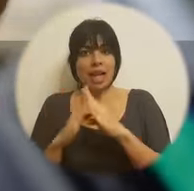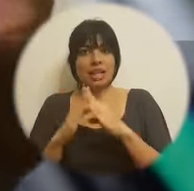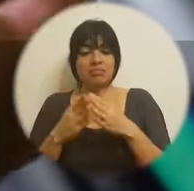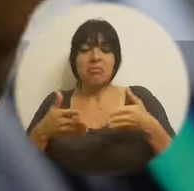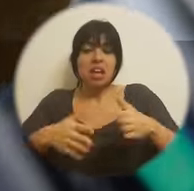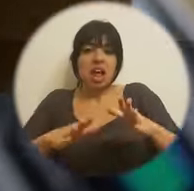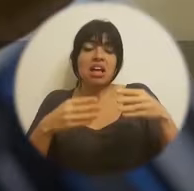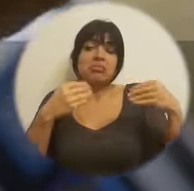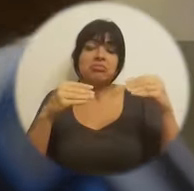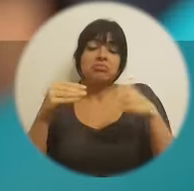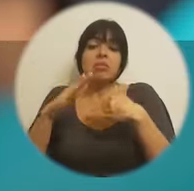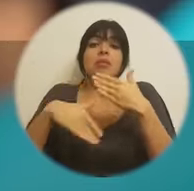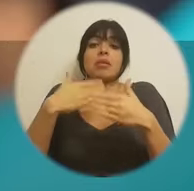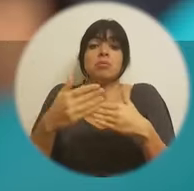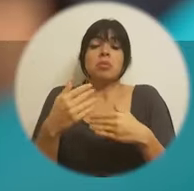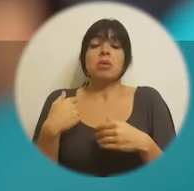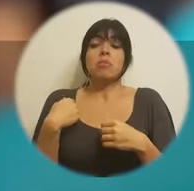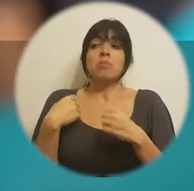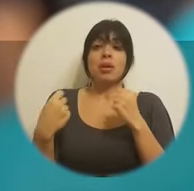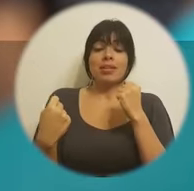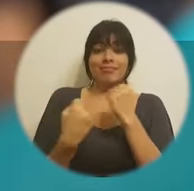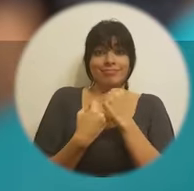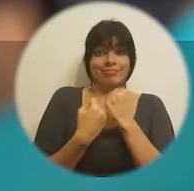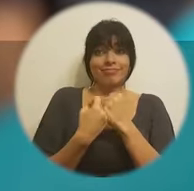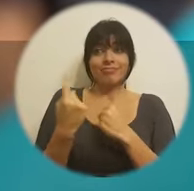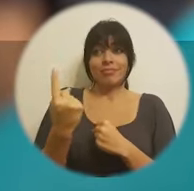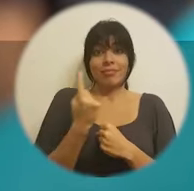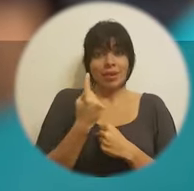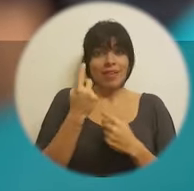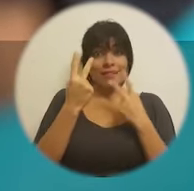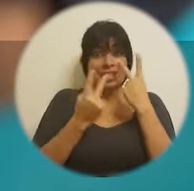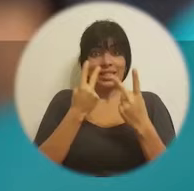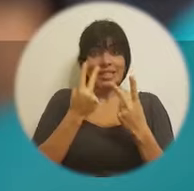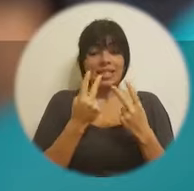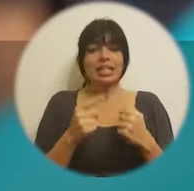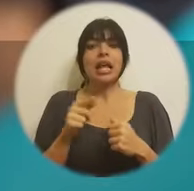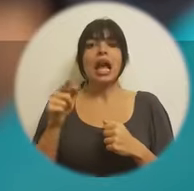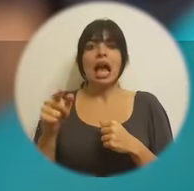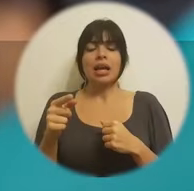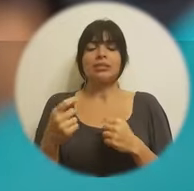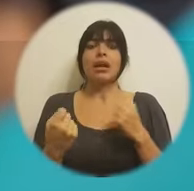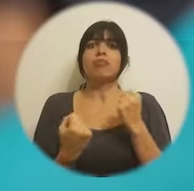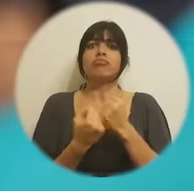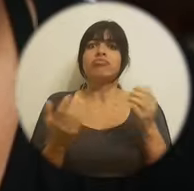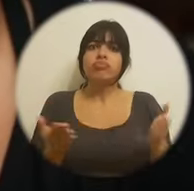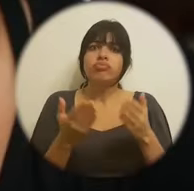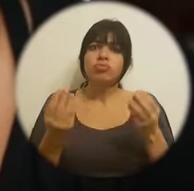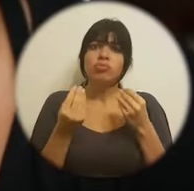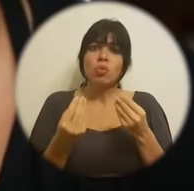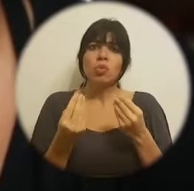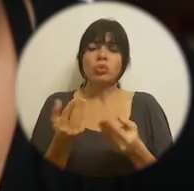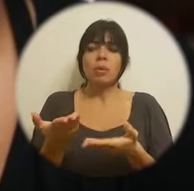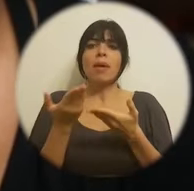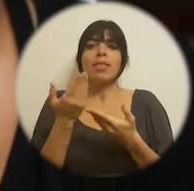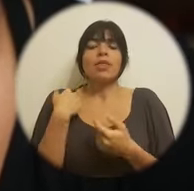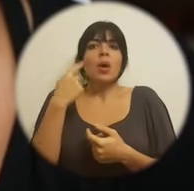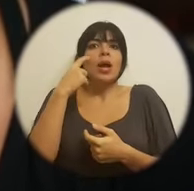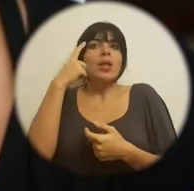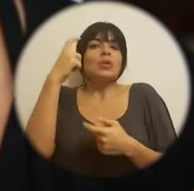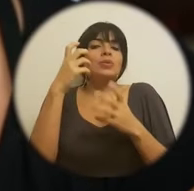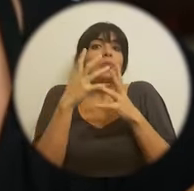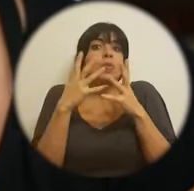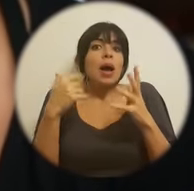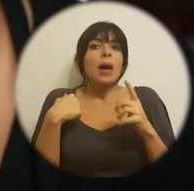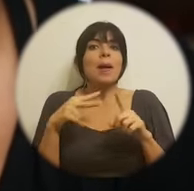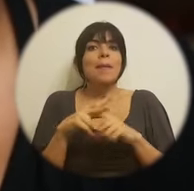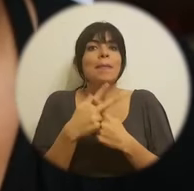ambulante, luego cuando mi congestora me visitó y ella me impulsó, me apoyó mucho, me dio unas